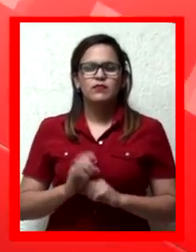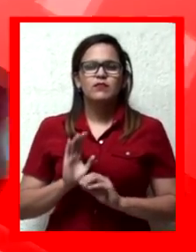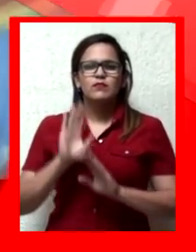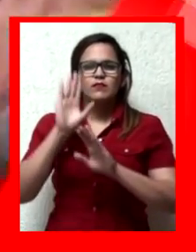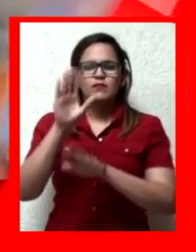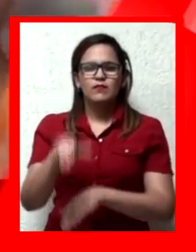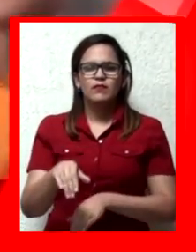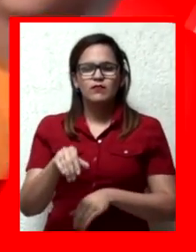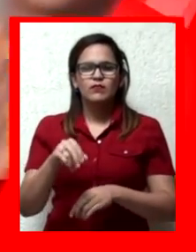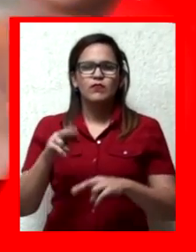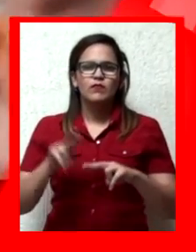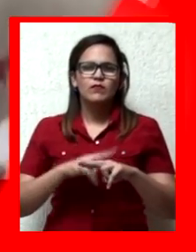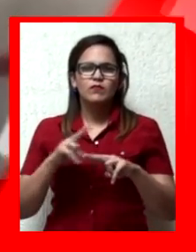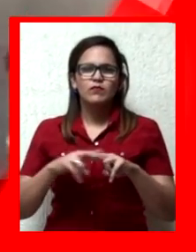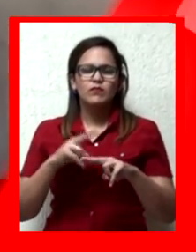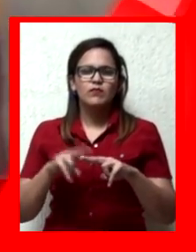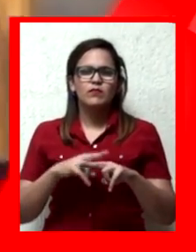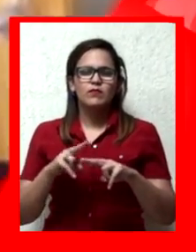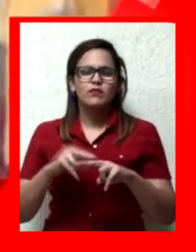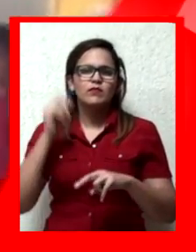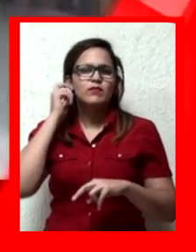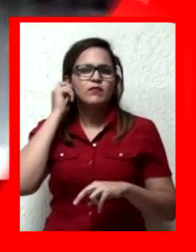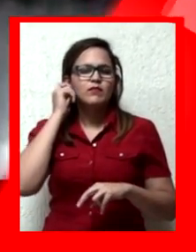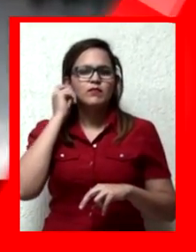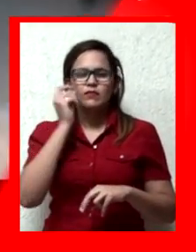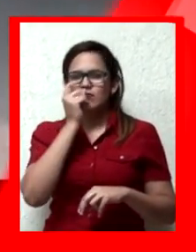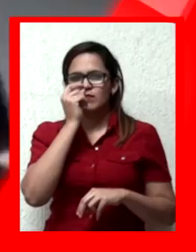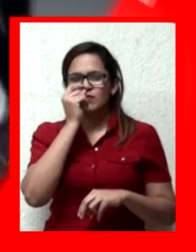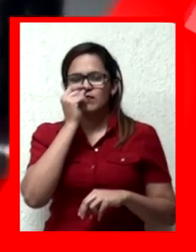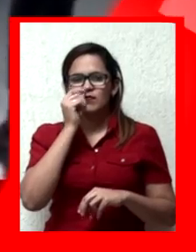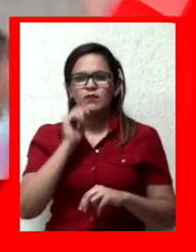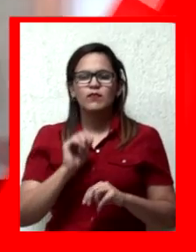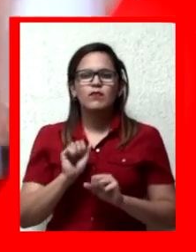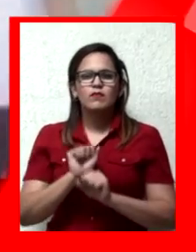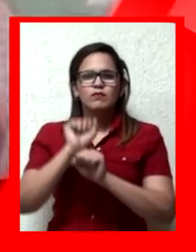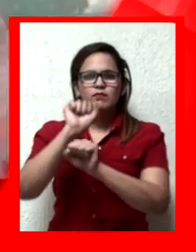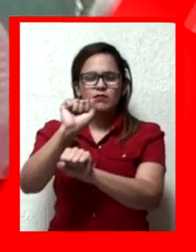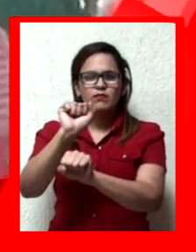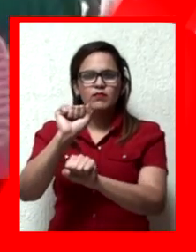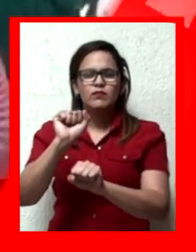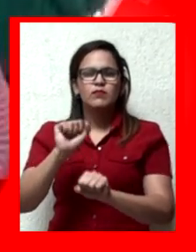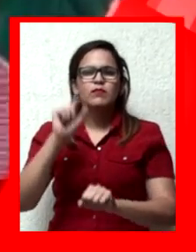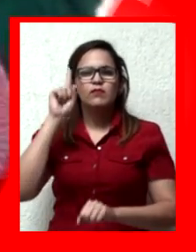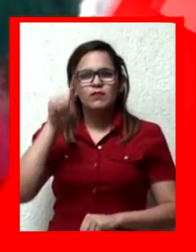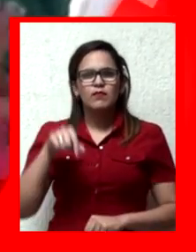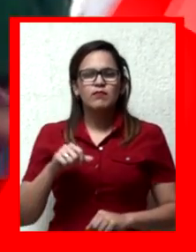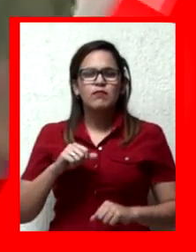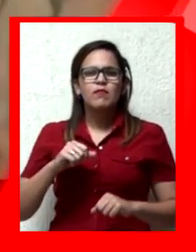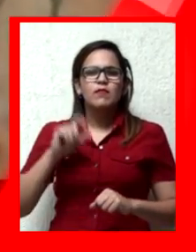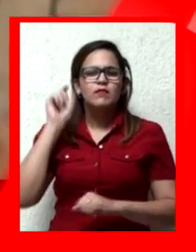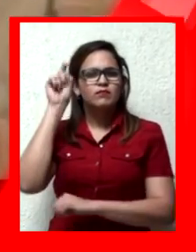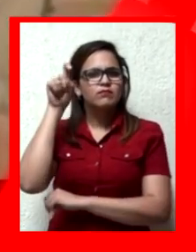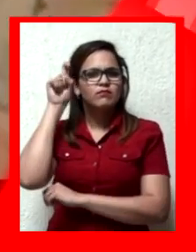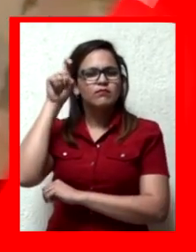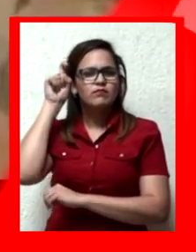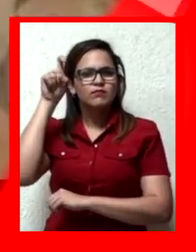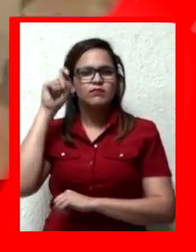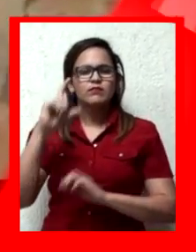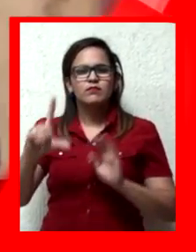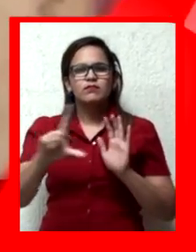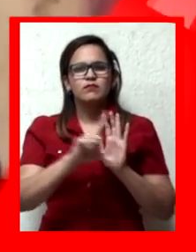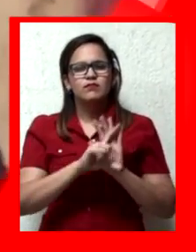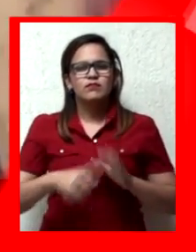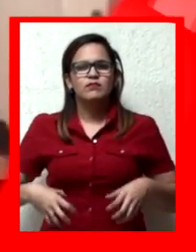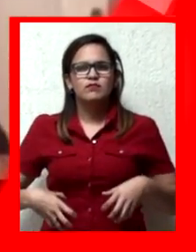Atención permanente a nuestros niños, niñas y adolescentes a través del sistema de protección así como la asesoría legal a través de nuestra